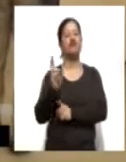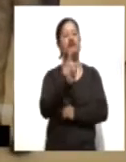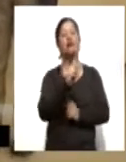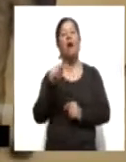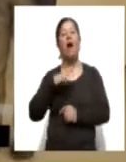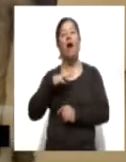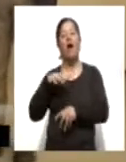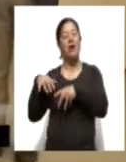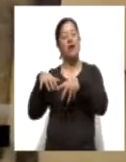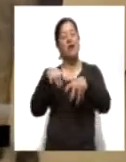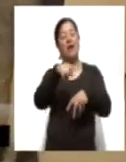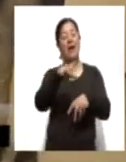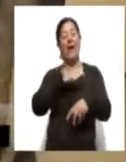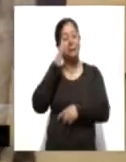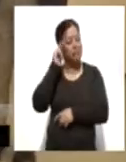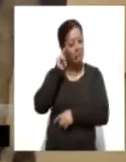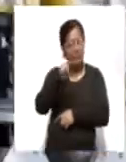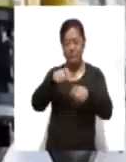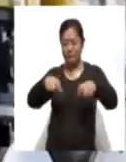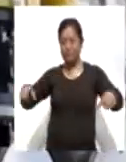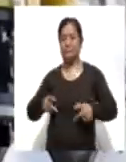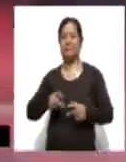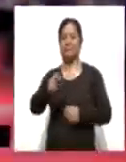inaugural. A. Nurales, Ahora Noticias.